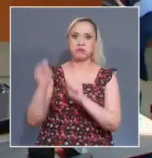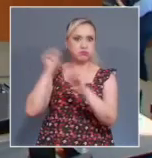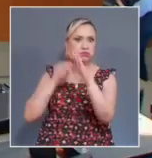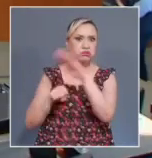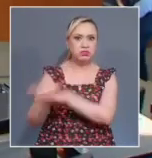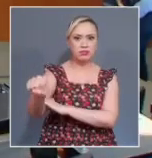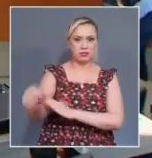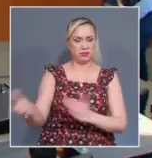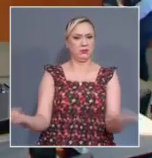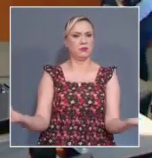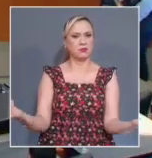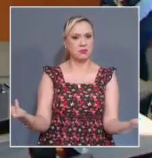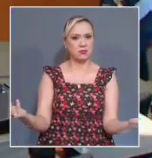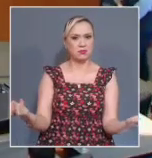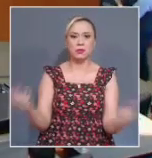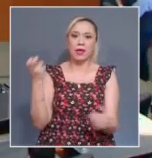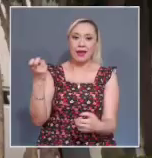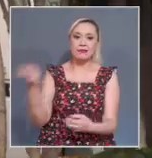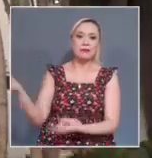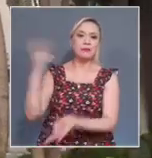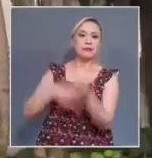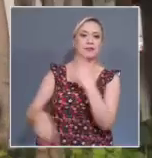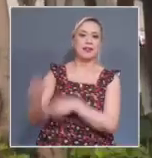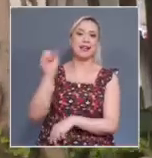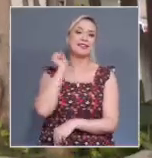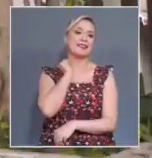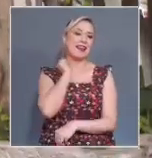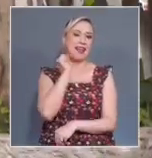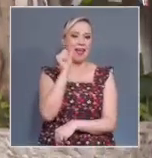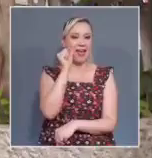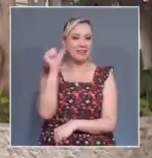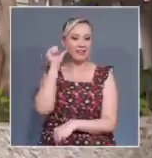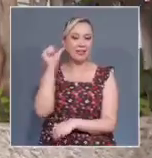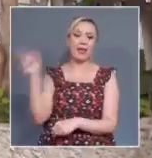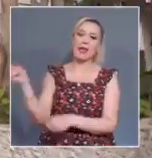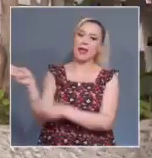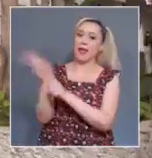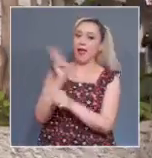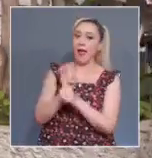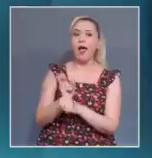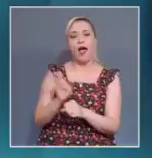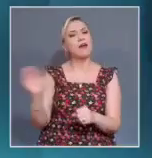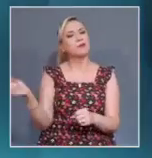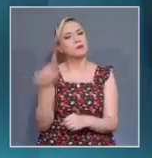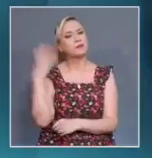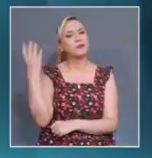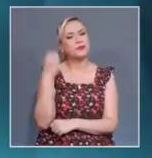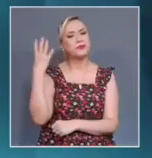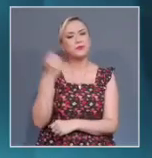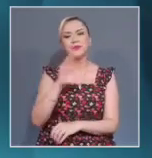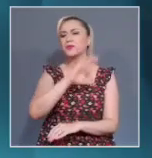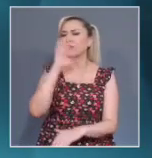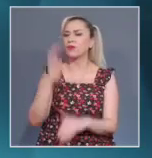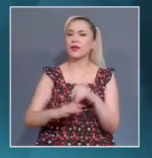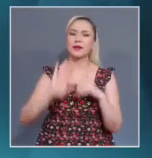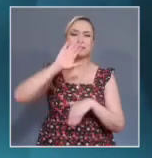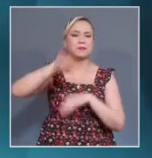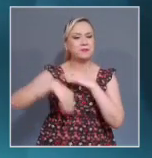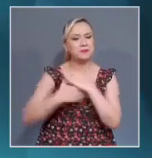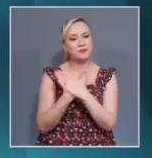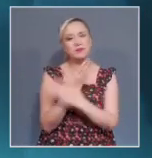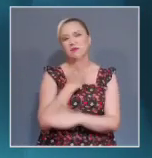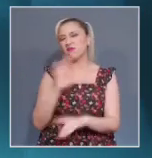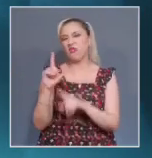a un evento en el Senado de la República. El Instituto Federal de Defensoría Pública dio a conocer que las áreas de litigio estratégico y